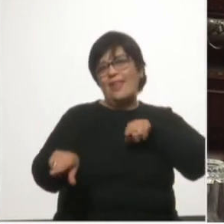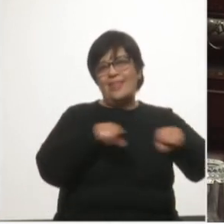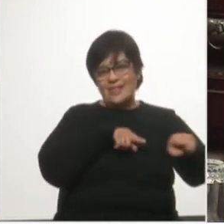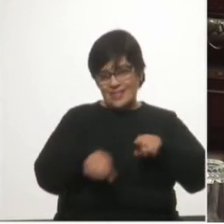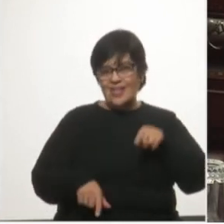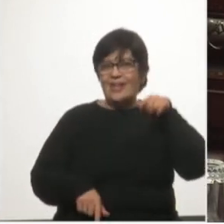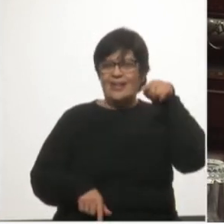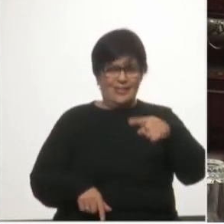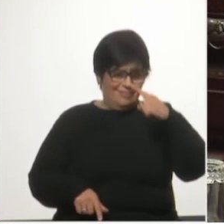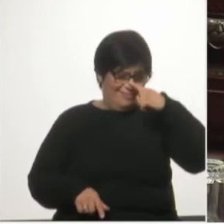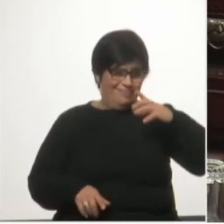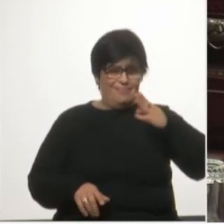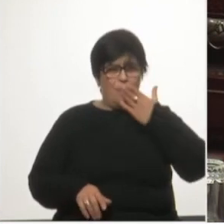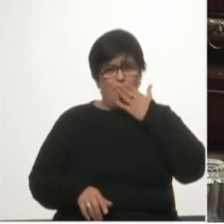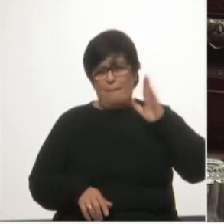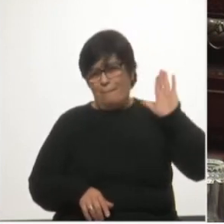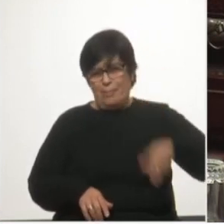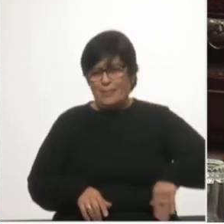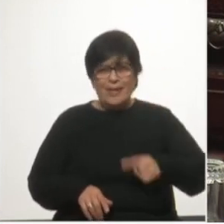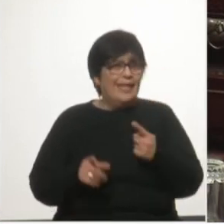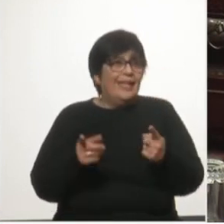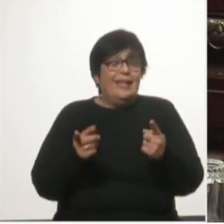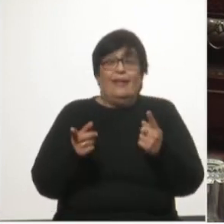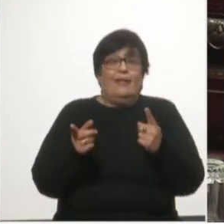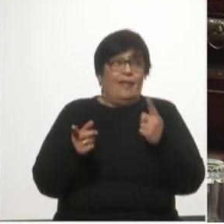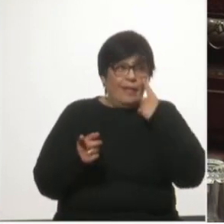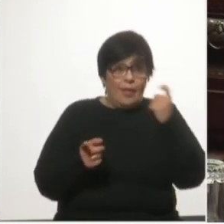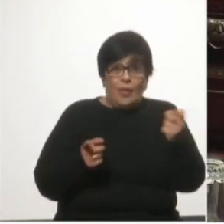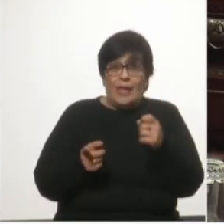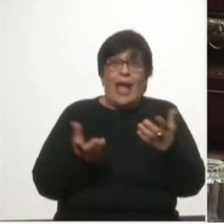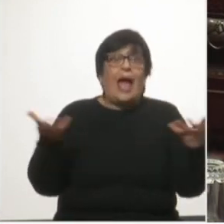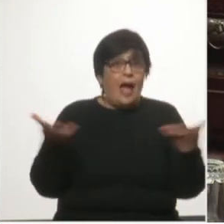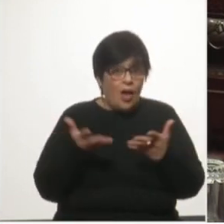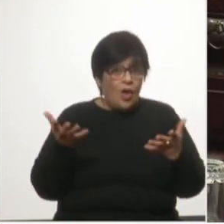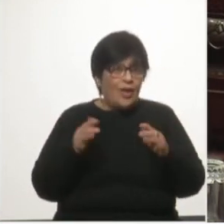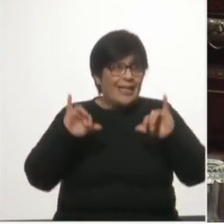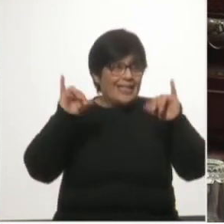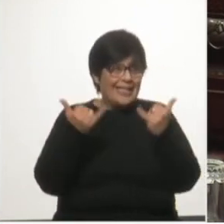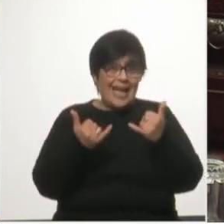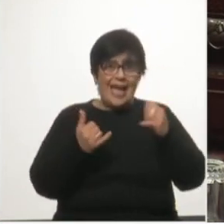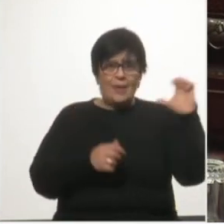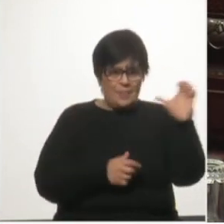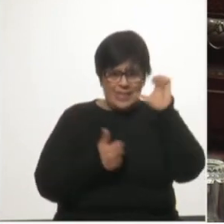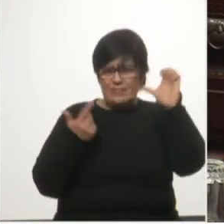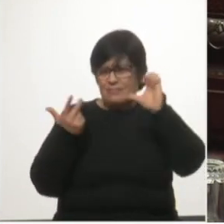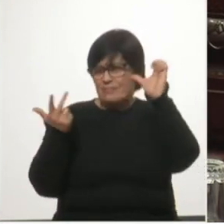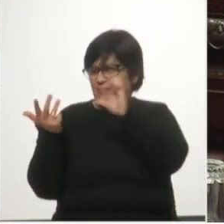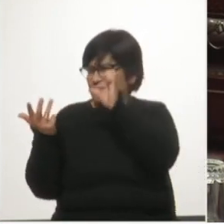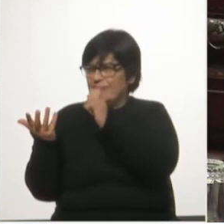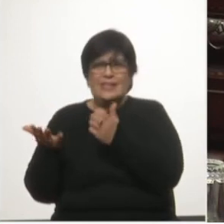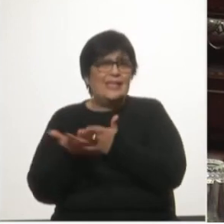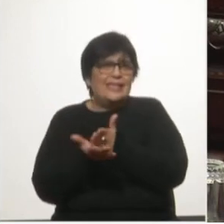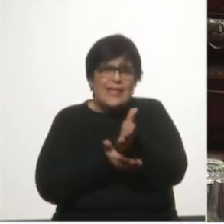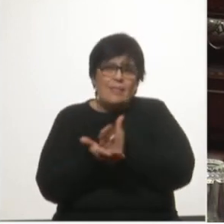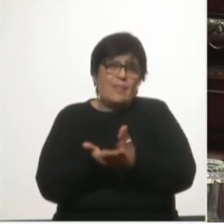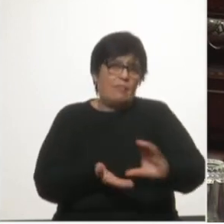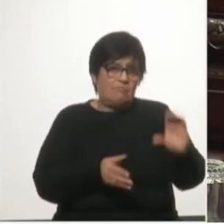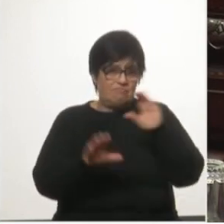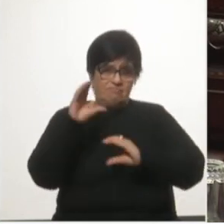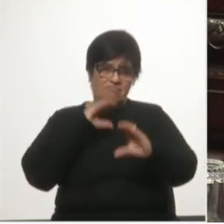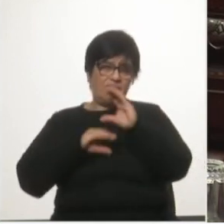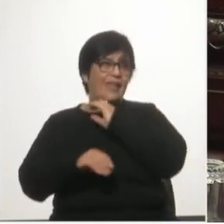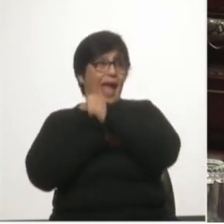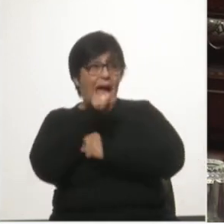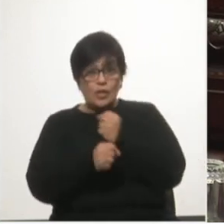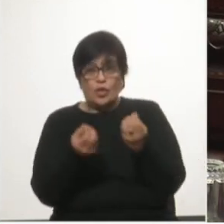verdadero dislate basta con ver que ha habido y además de una empresa operando en forma rentable por